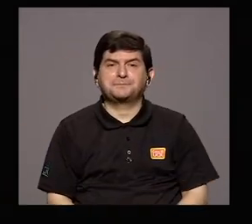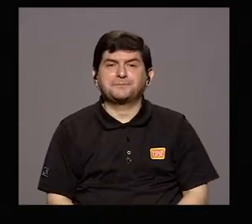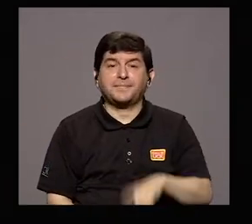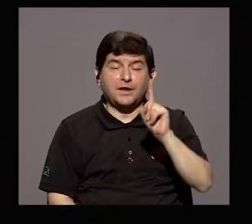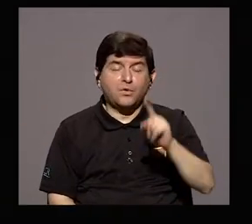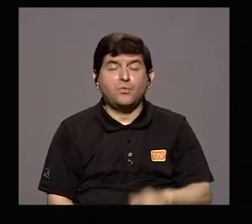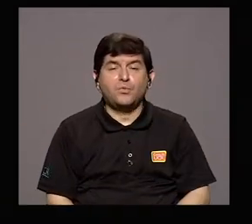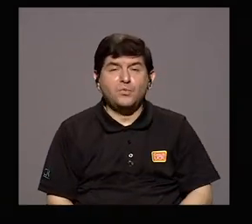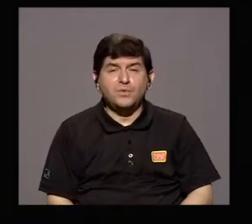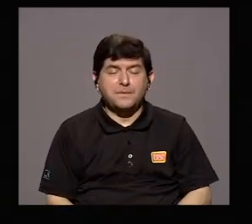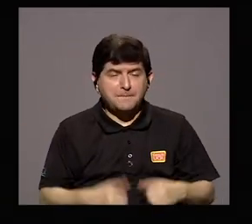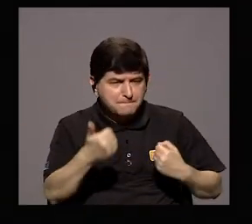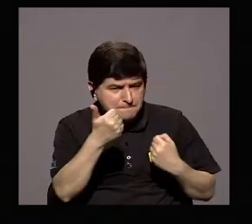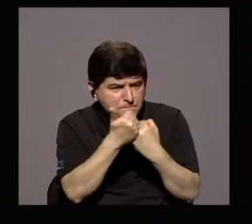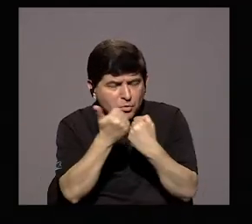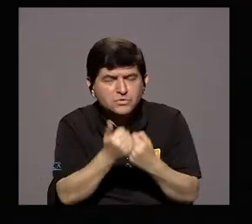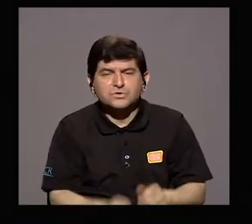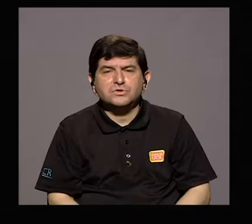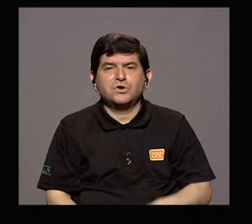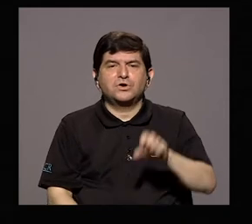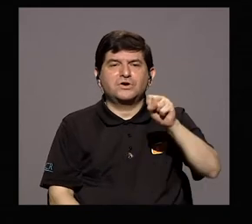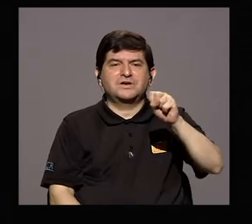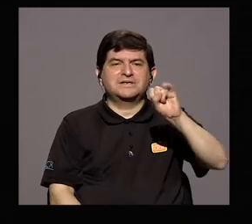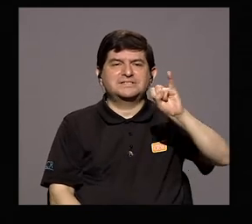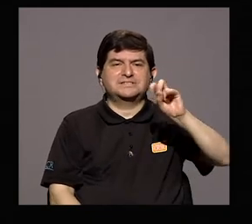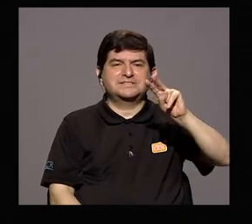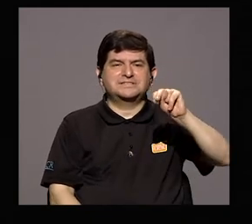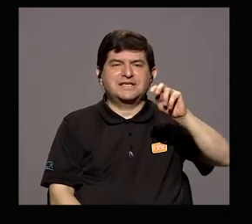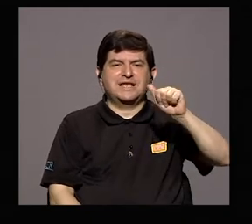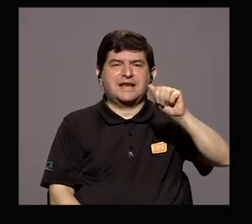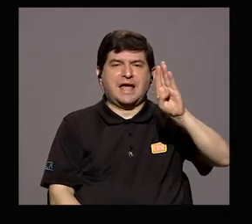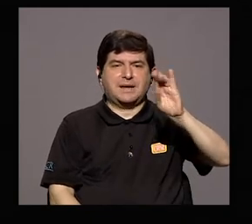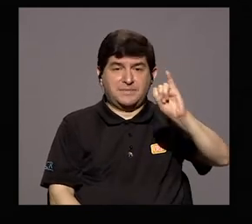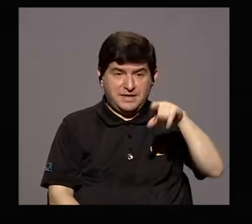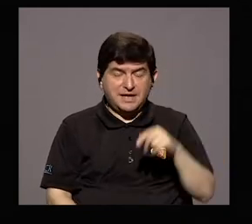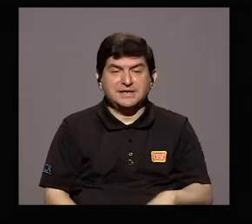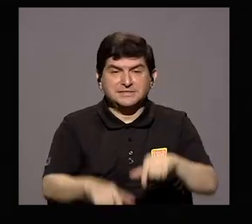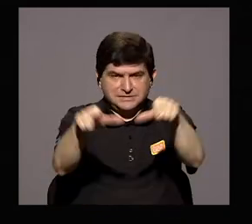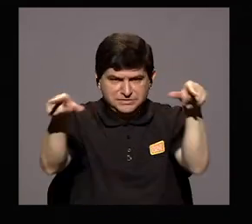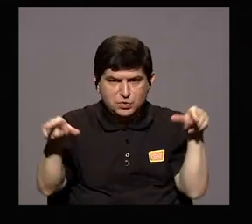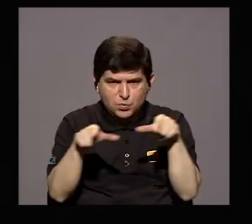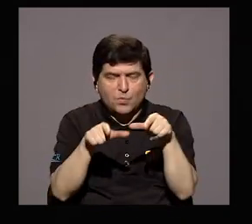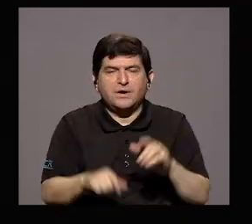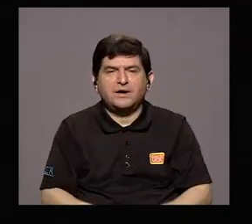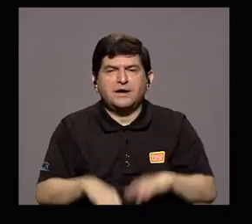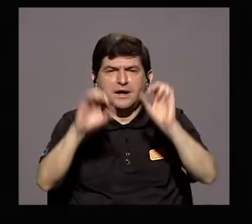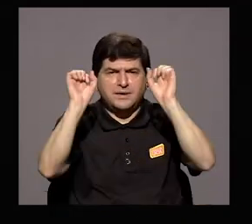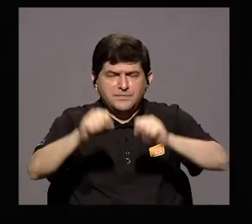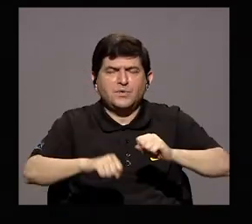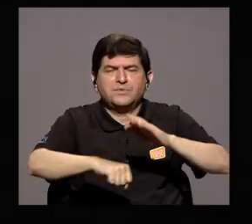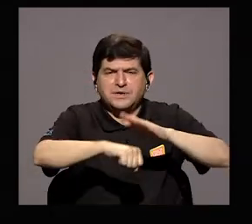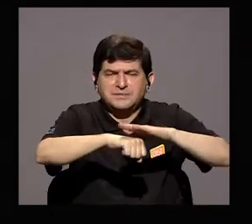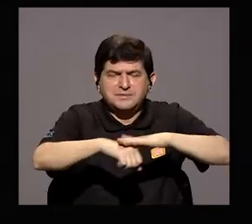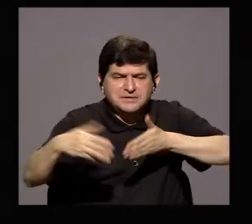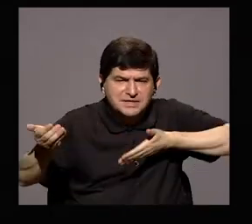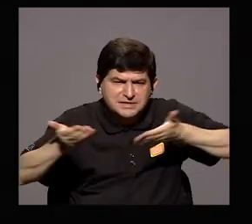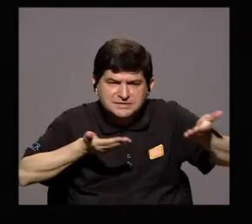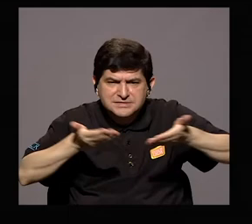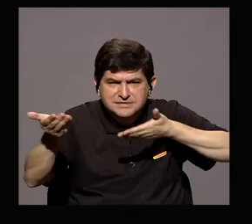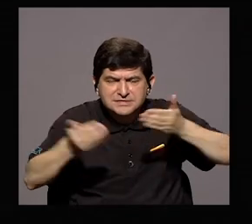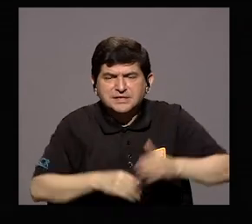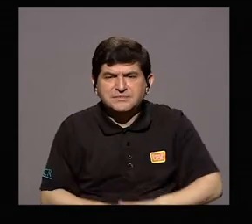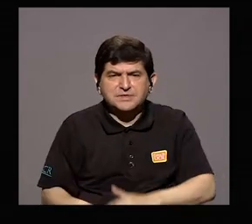motores, digamos, el portal del SINAVI, así se domina, así se reconoce, para poder prestar esos servicios al